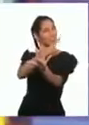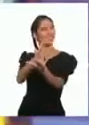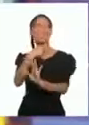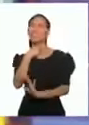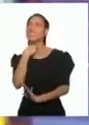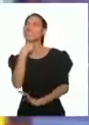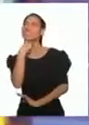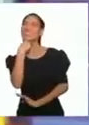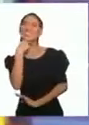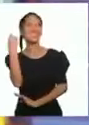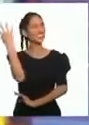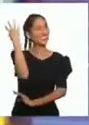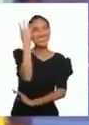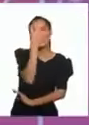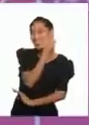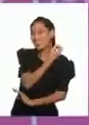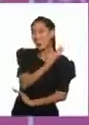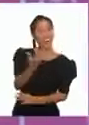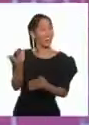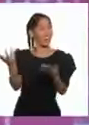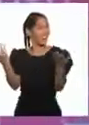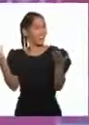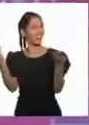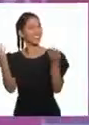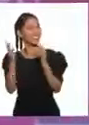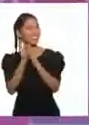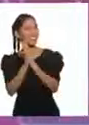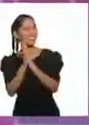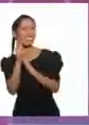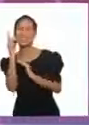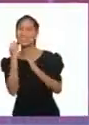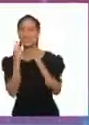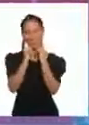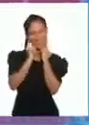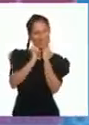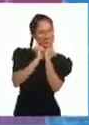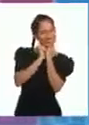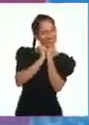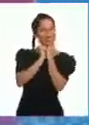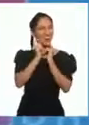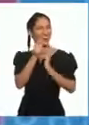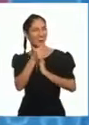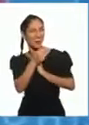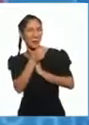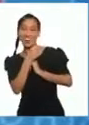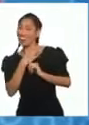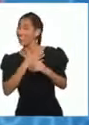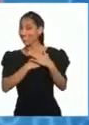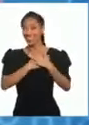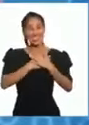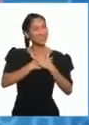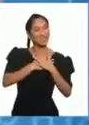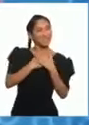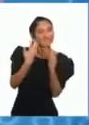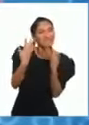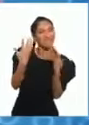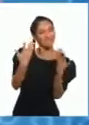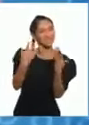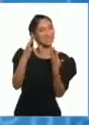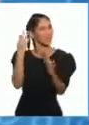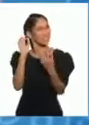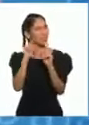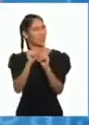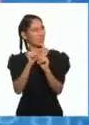hermosa! ¡Y su interpretación! ¡Siempre está llena de